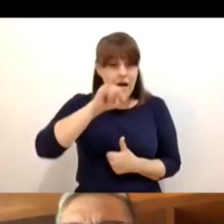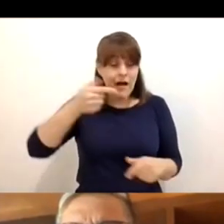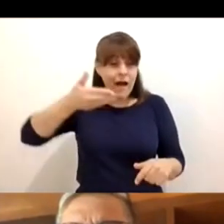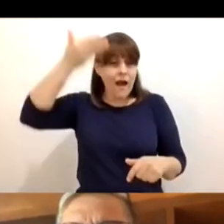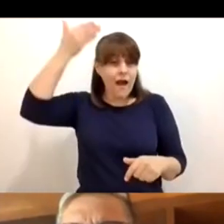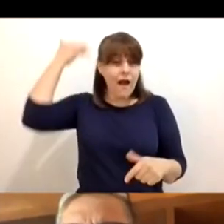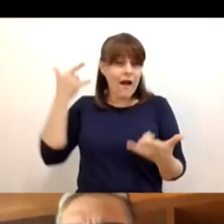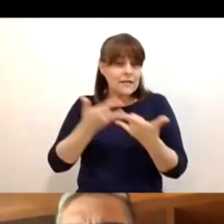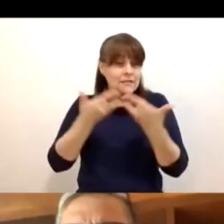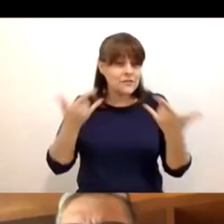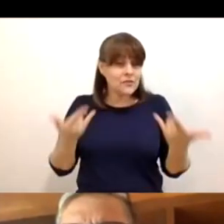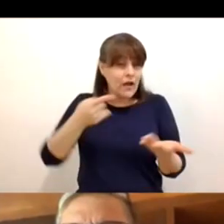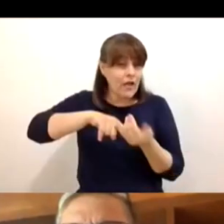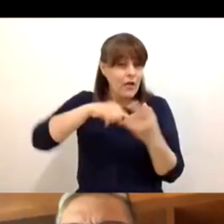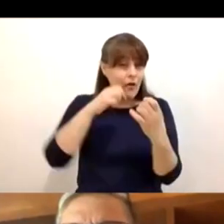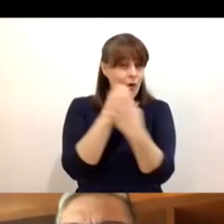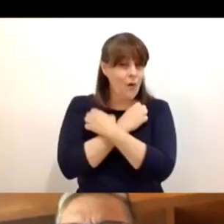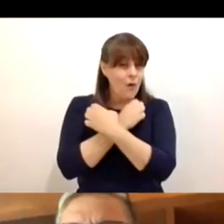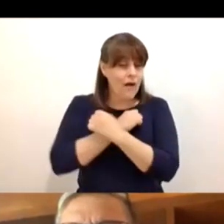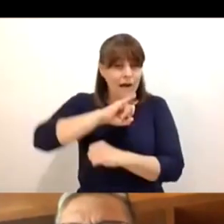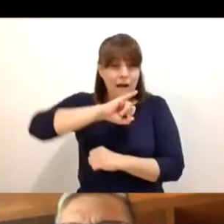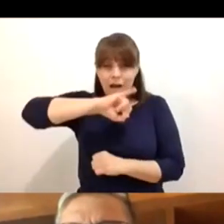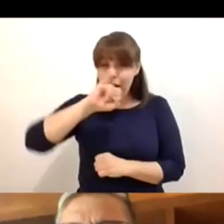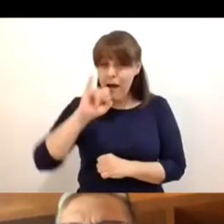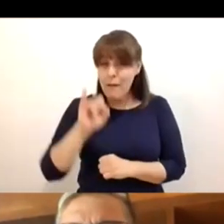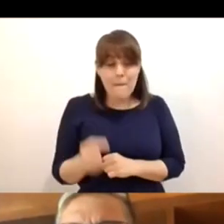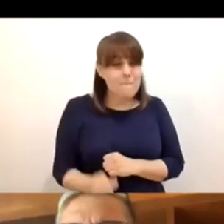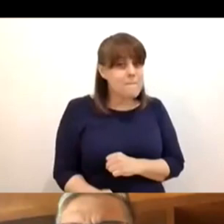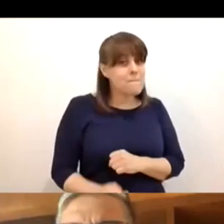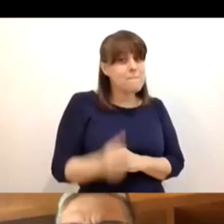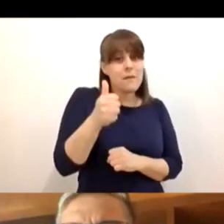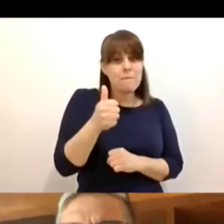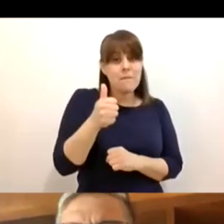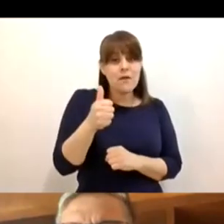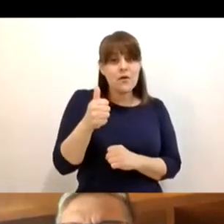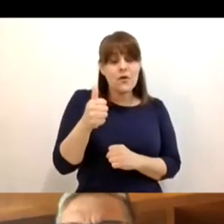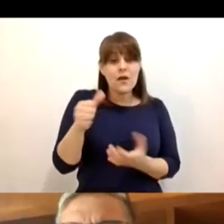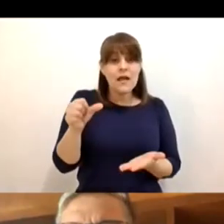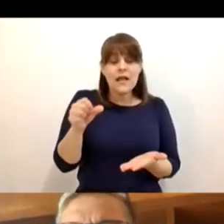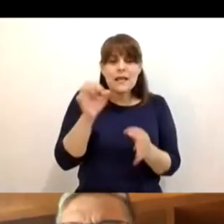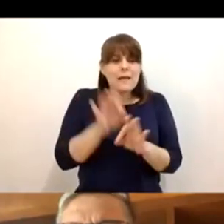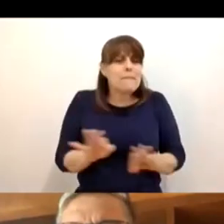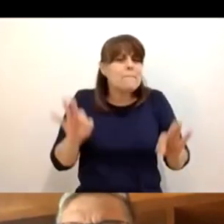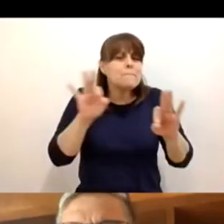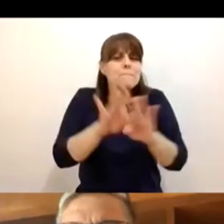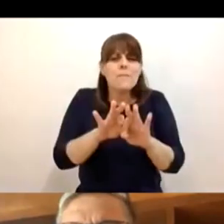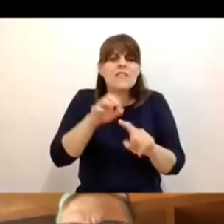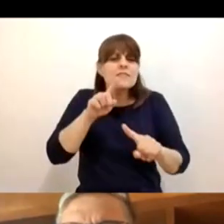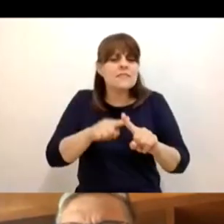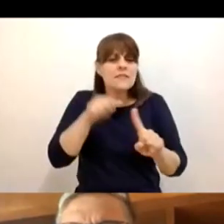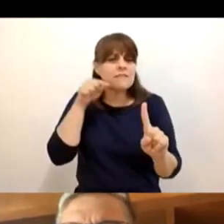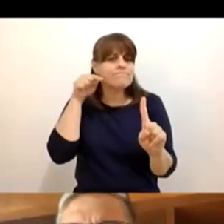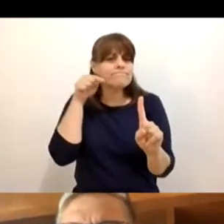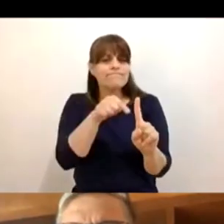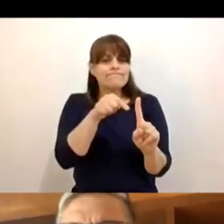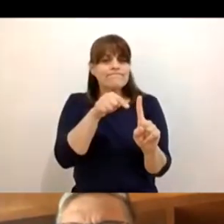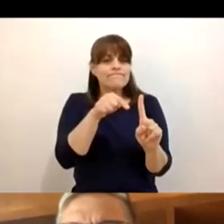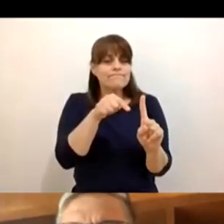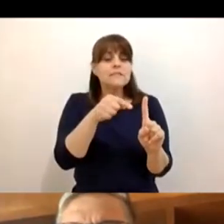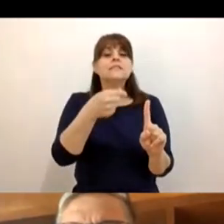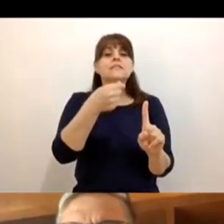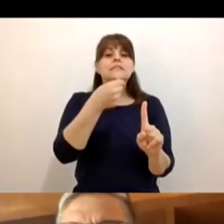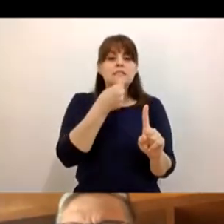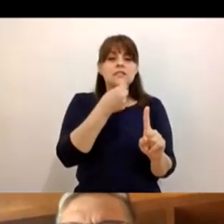nacional habían estado al centro de la educación las niñas, los niños, los adolescentes y los jóvenes en los